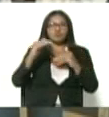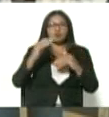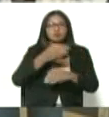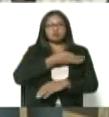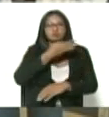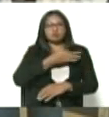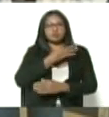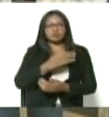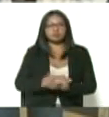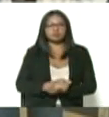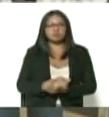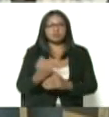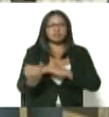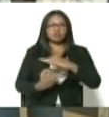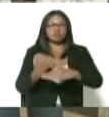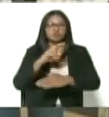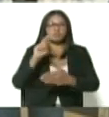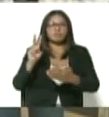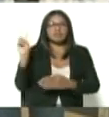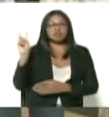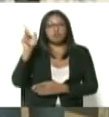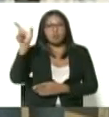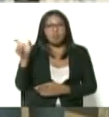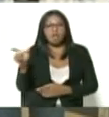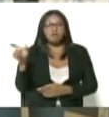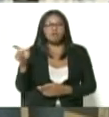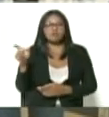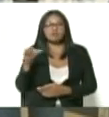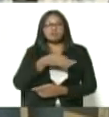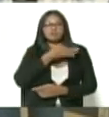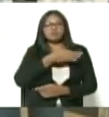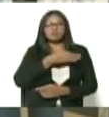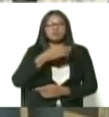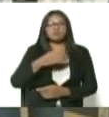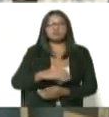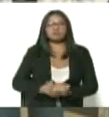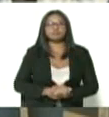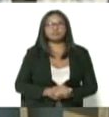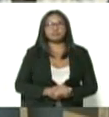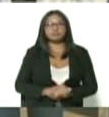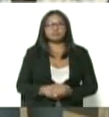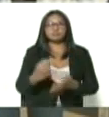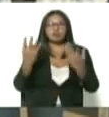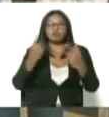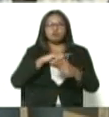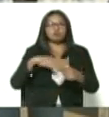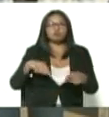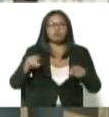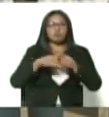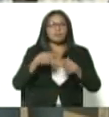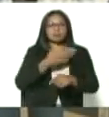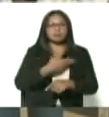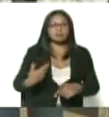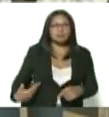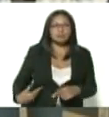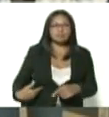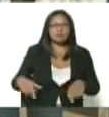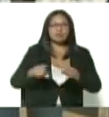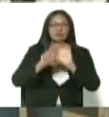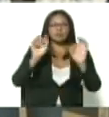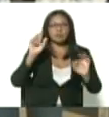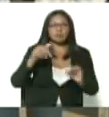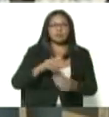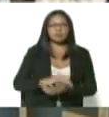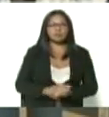profesionales del instituto venezolano de seguro social de la mano con todas nuestras autoridades nuestra presidenta magali gutiérrez